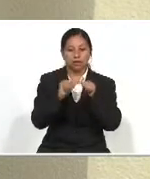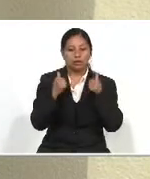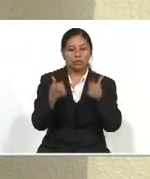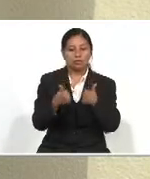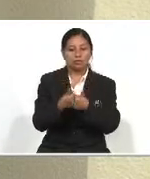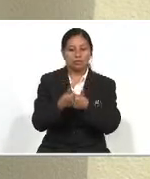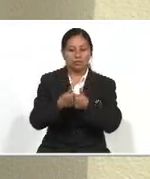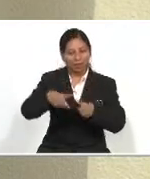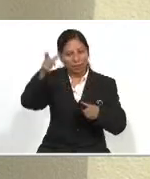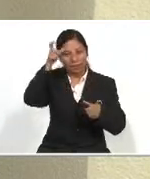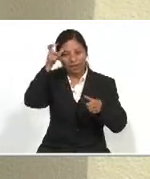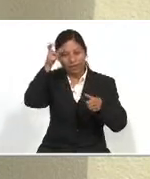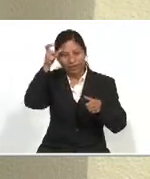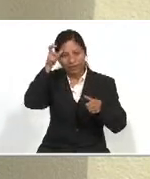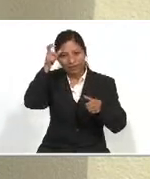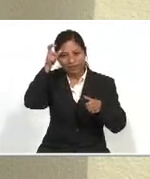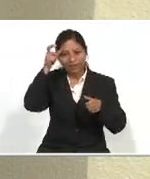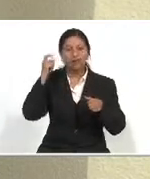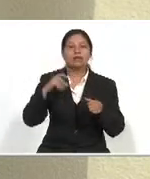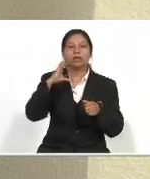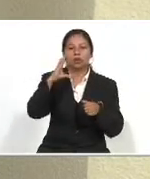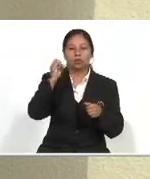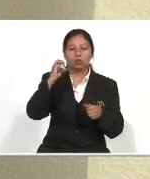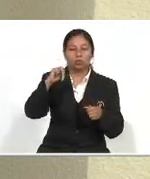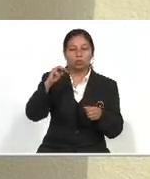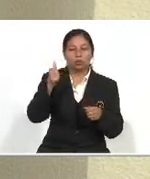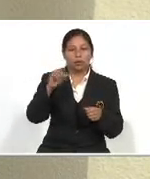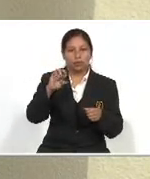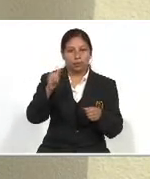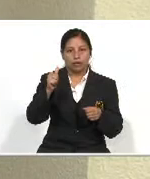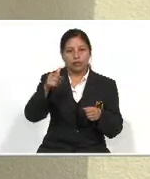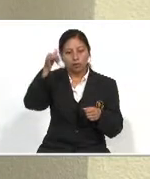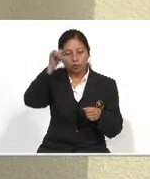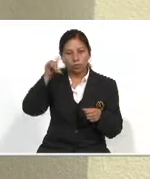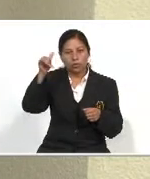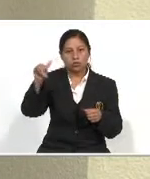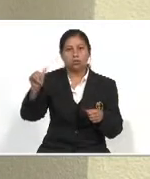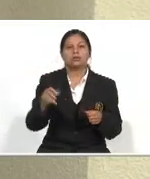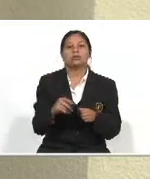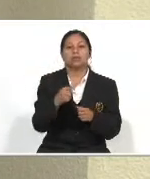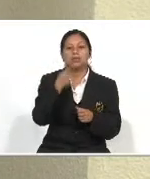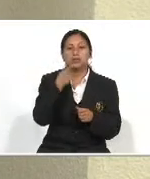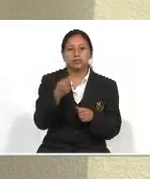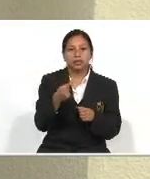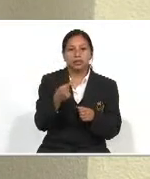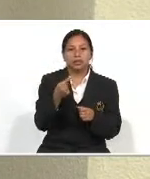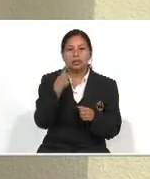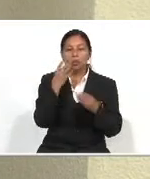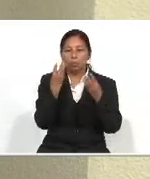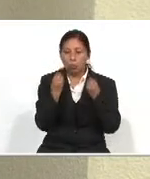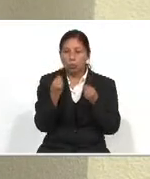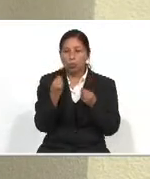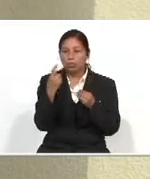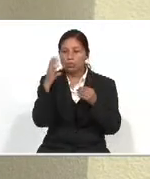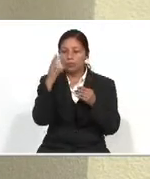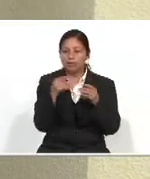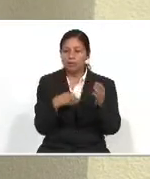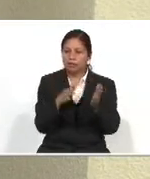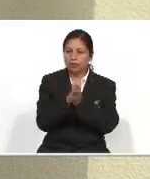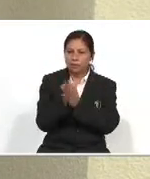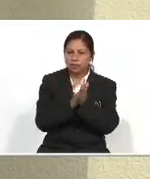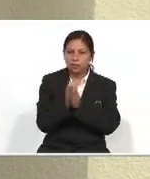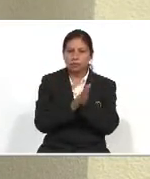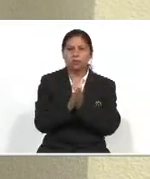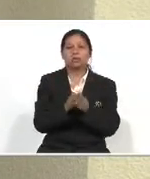ganaderos Del municipio De Comapa En el departamento De Jutiapa Quienes estaban Sumamente interesados En buscar el apoyo